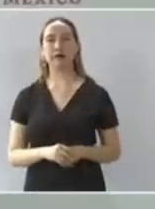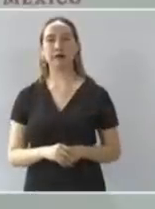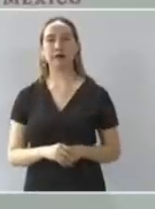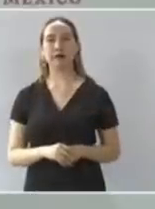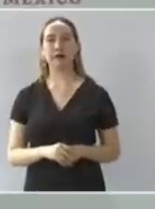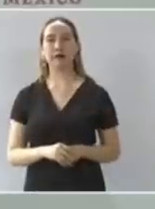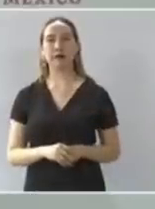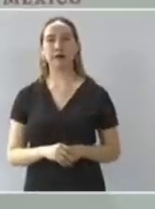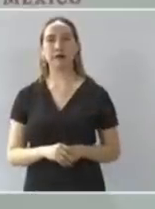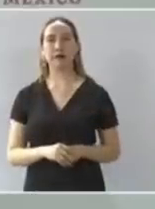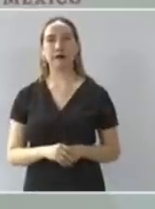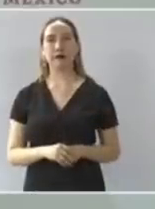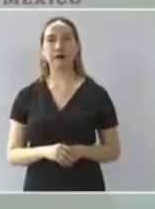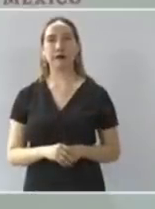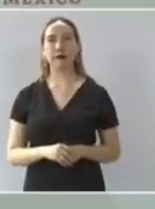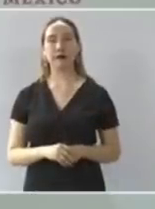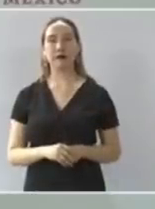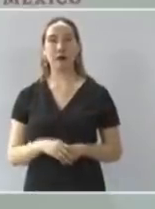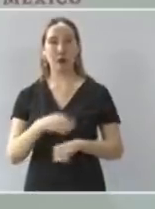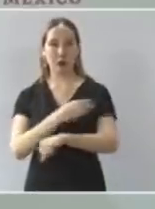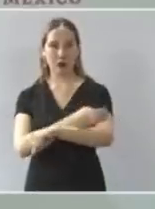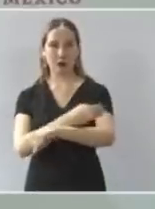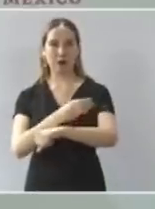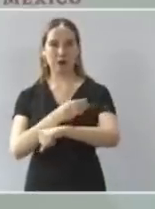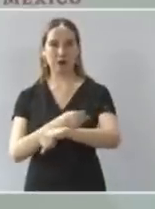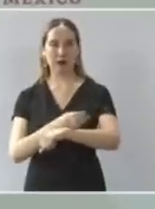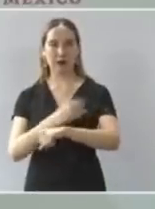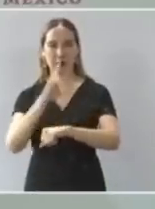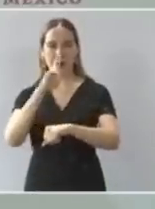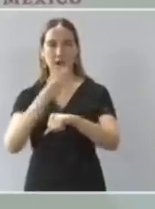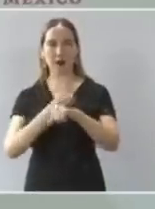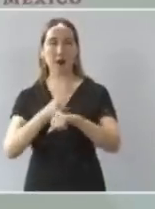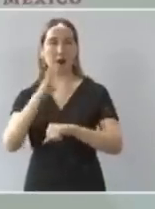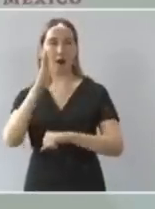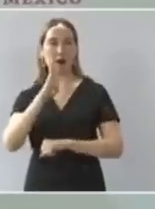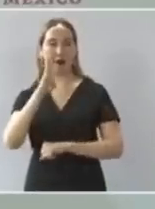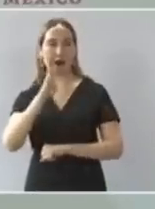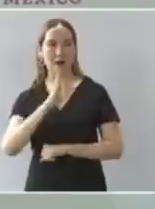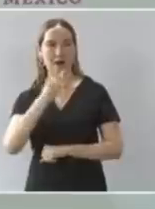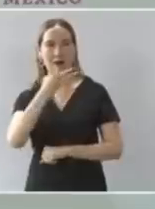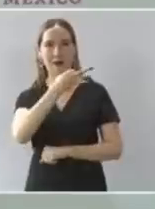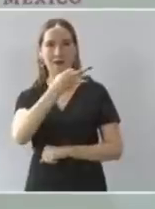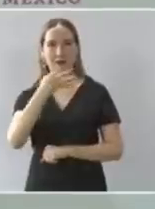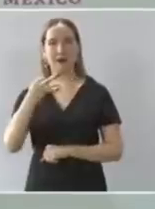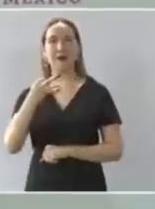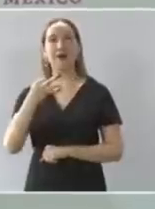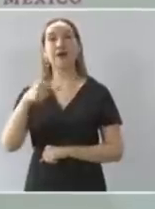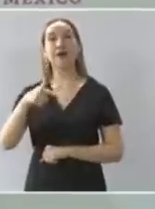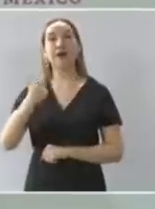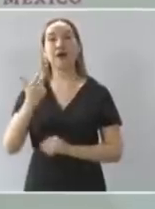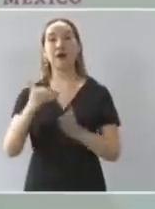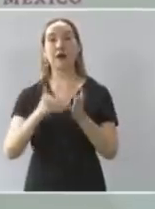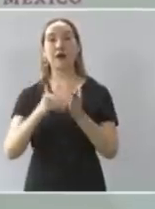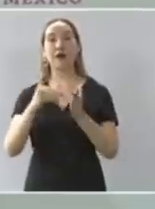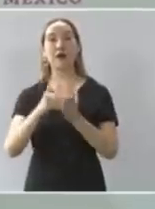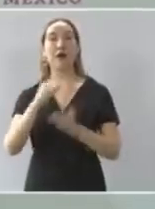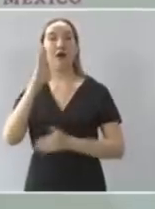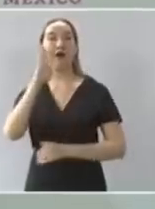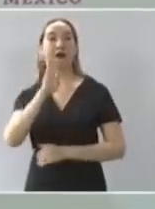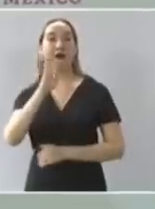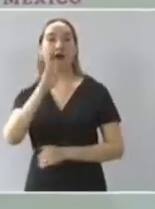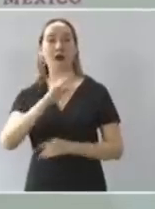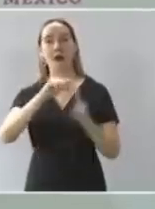encargado de becas ya lo informó son 12 millones de becas que se entregan en México nunca